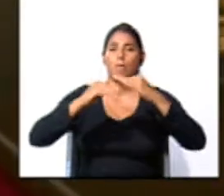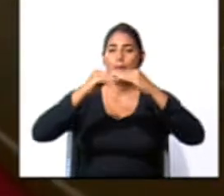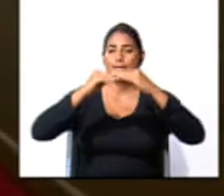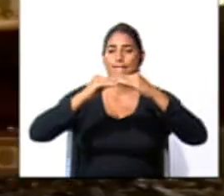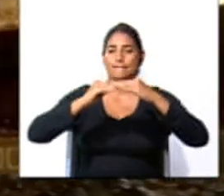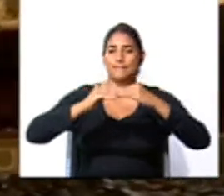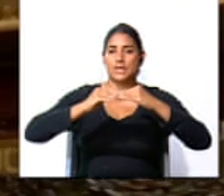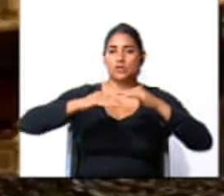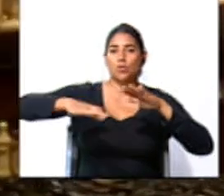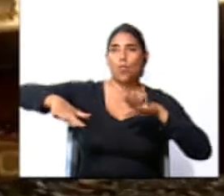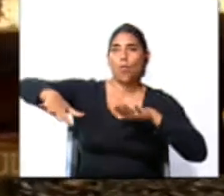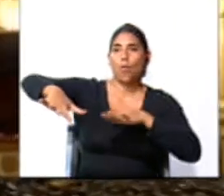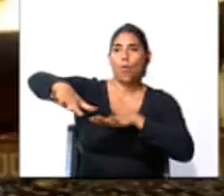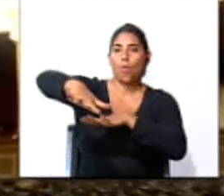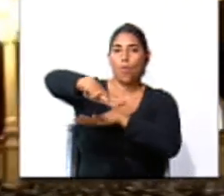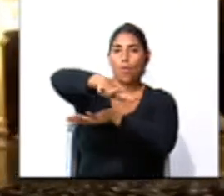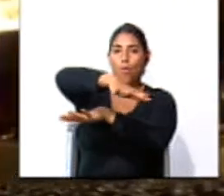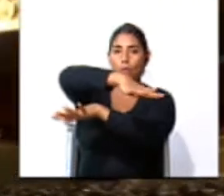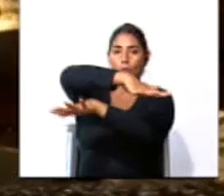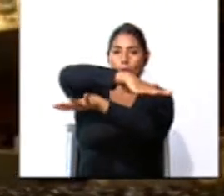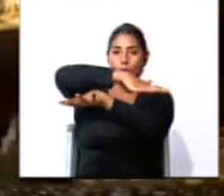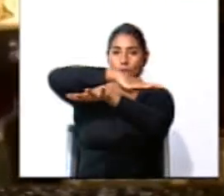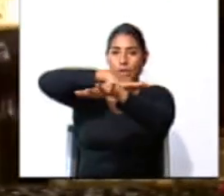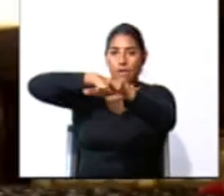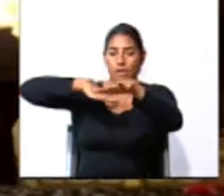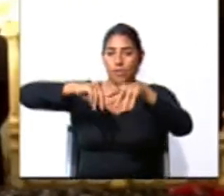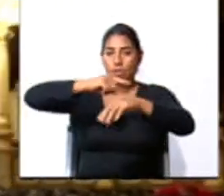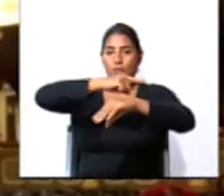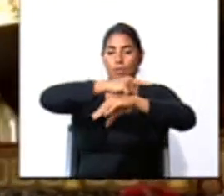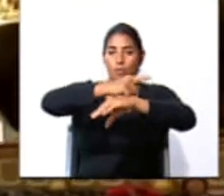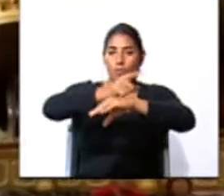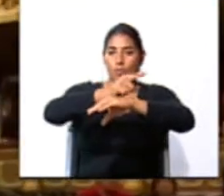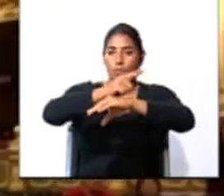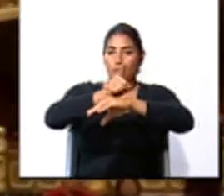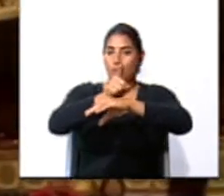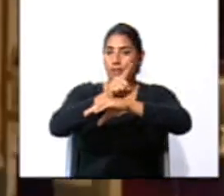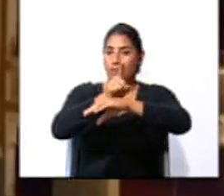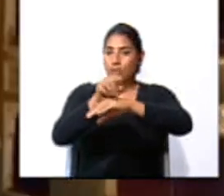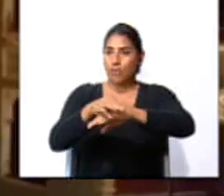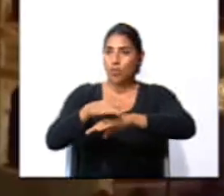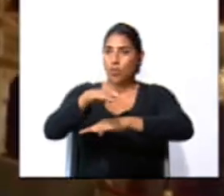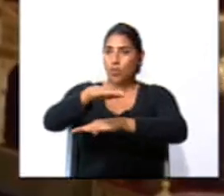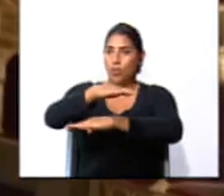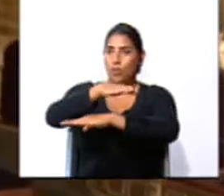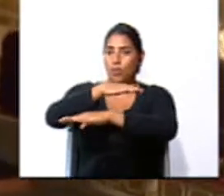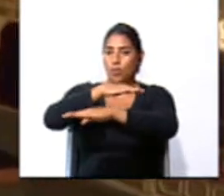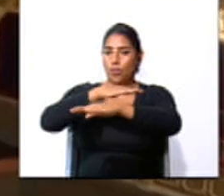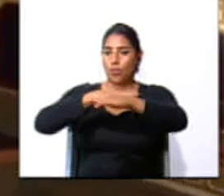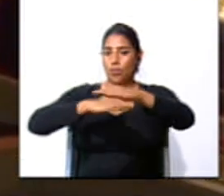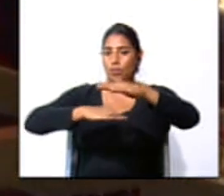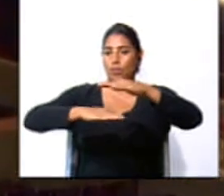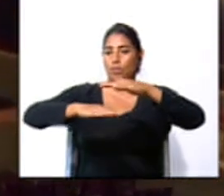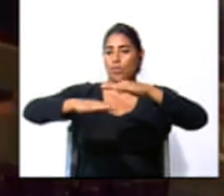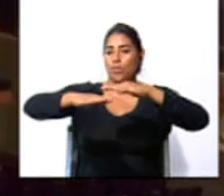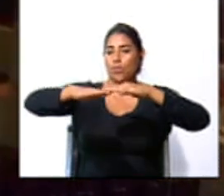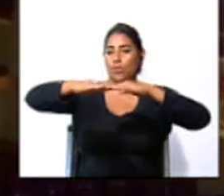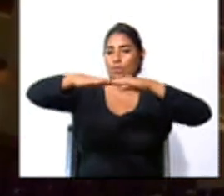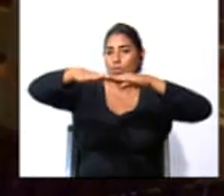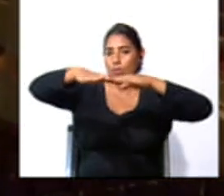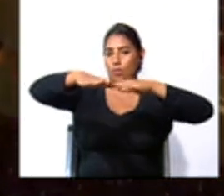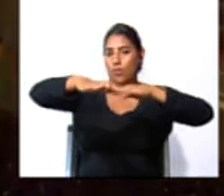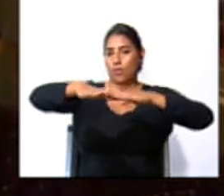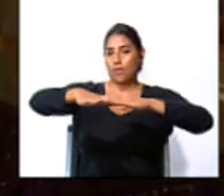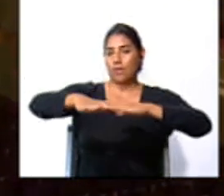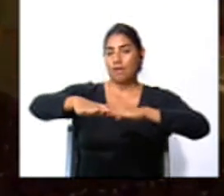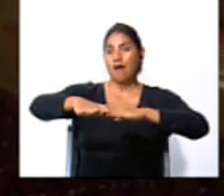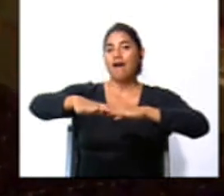es giratorio. Al rotarlo en contra de las manecillas del reloj se sube el piso de la luneta y queda al mismo nivel del escenario.